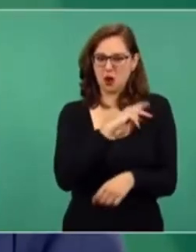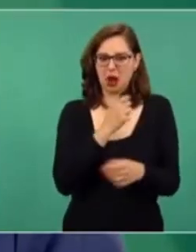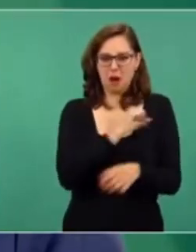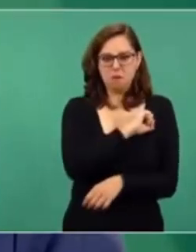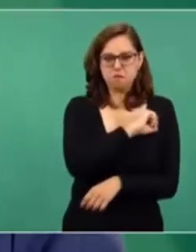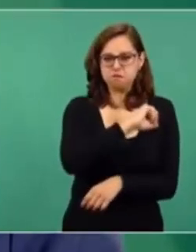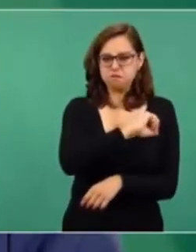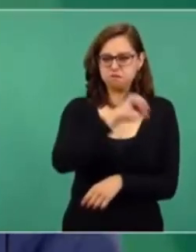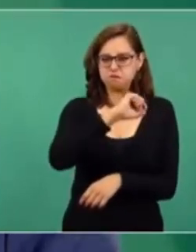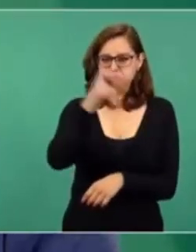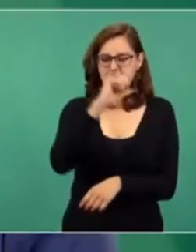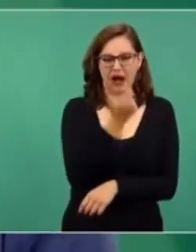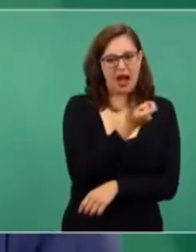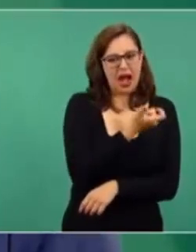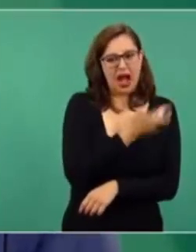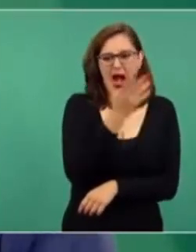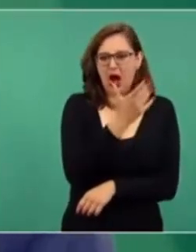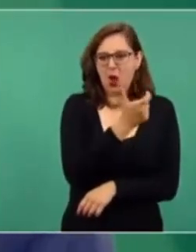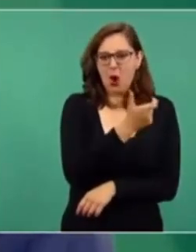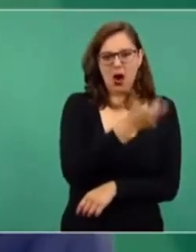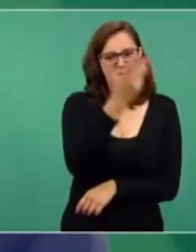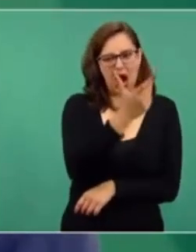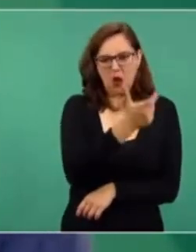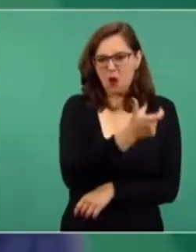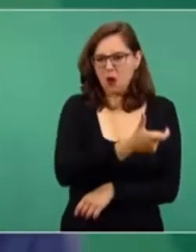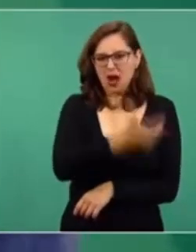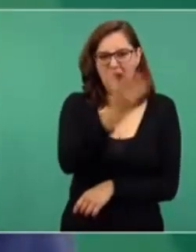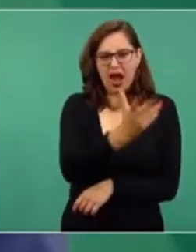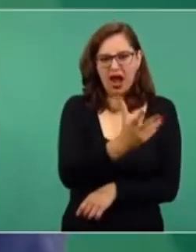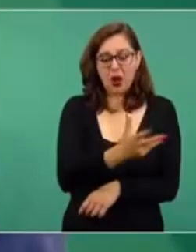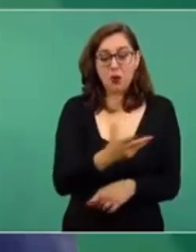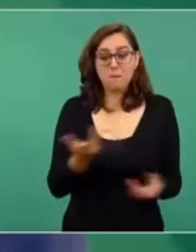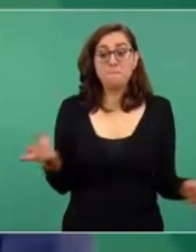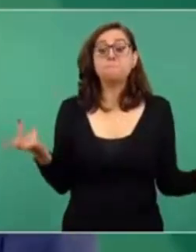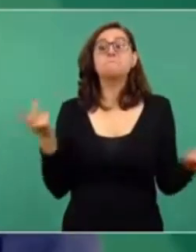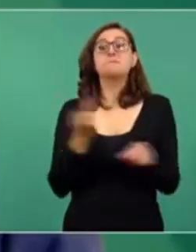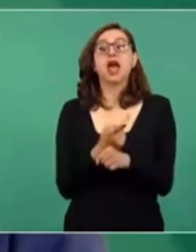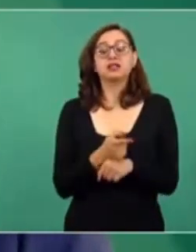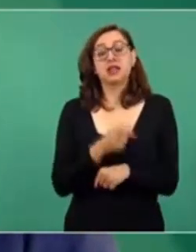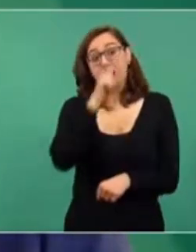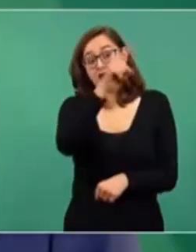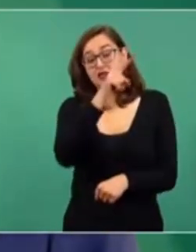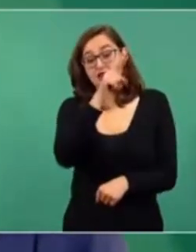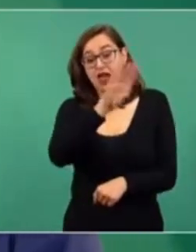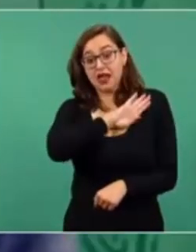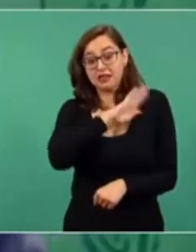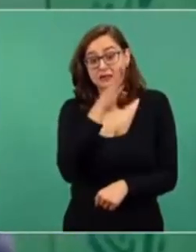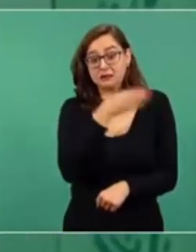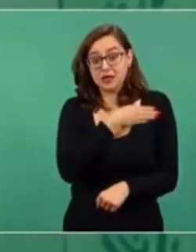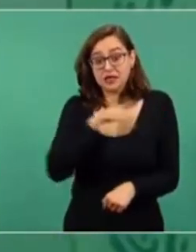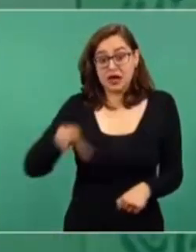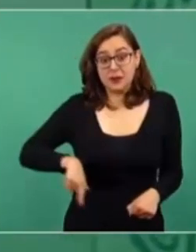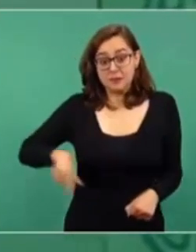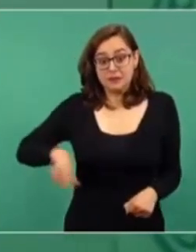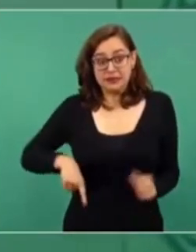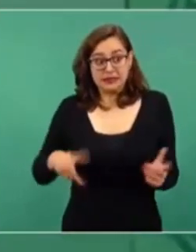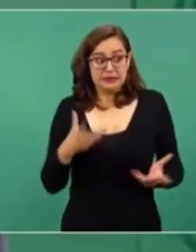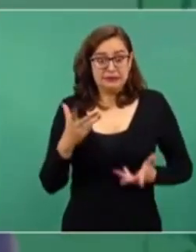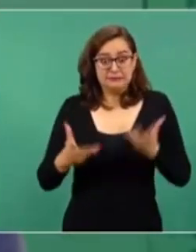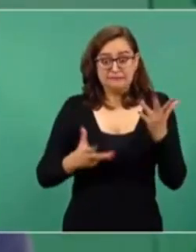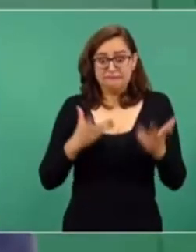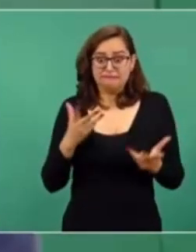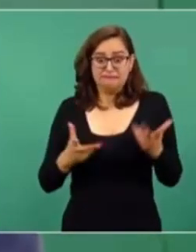respeto los gobernantes, como están al servicio de esas empresas, se quedan callados, no hacen nada,